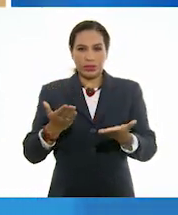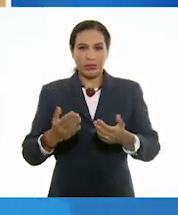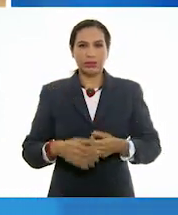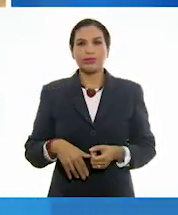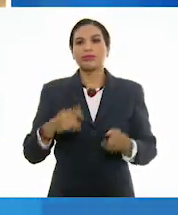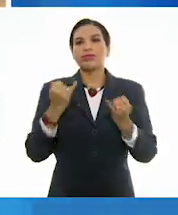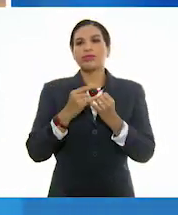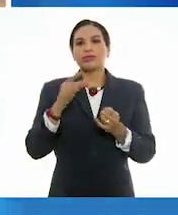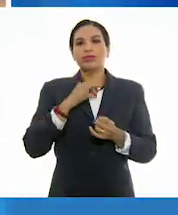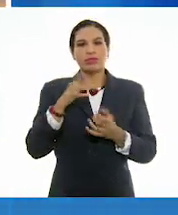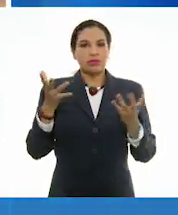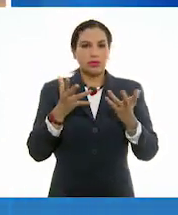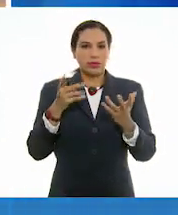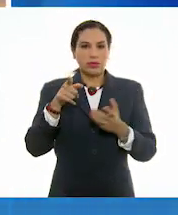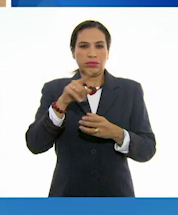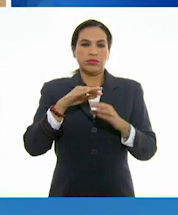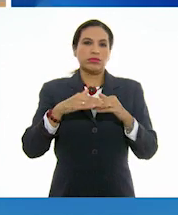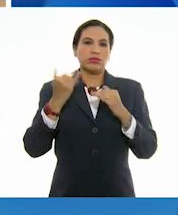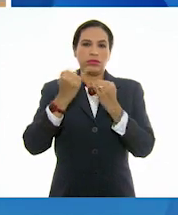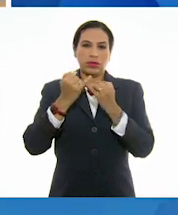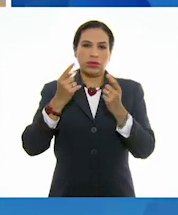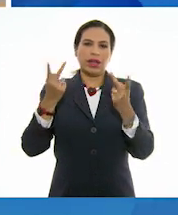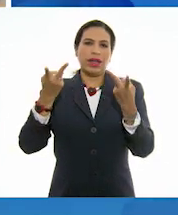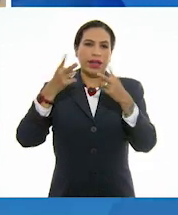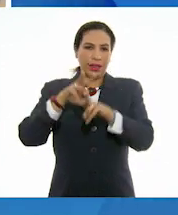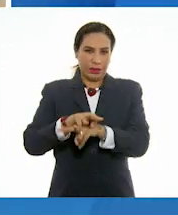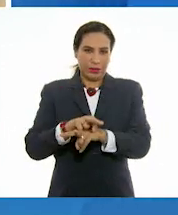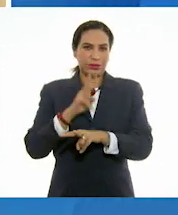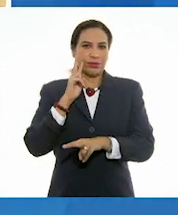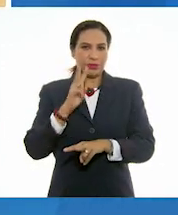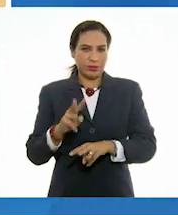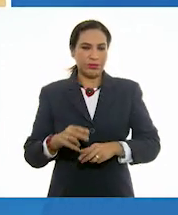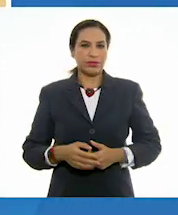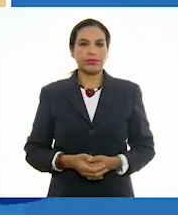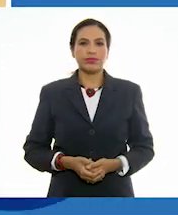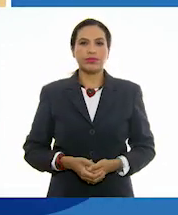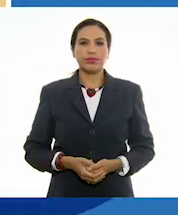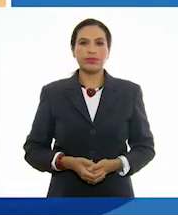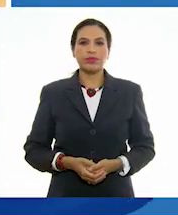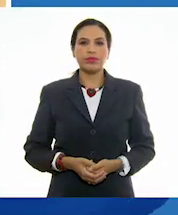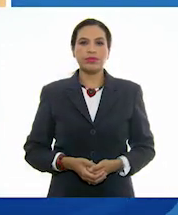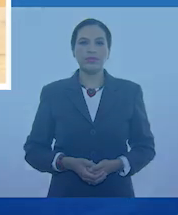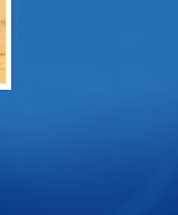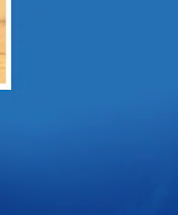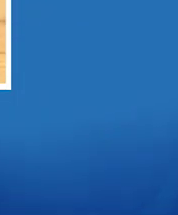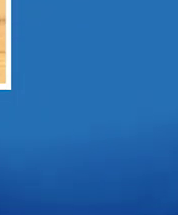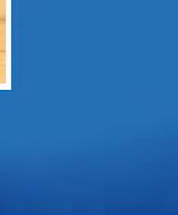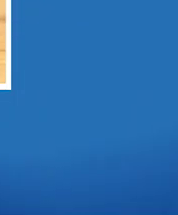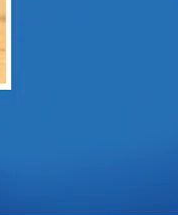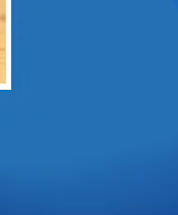También lo puedes hacer de afuera hacia adentro. ¡Muy bien! ¡Muy bien!